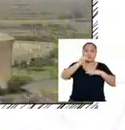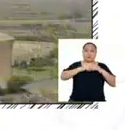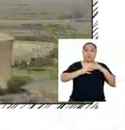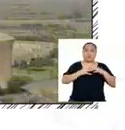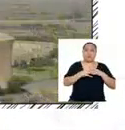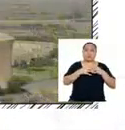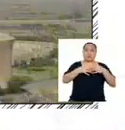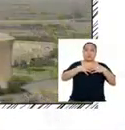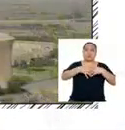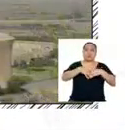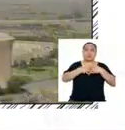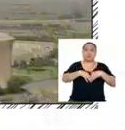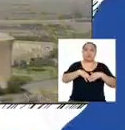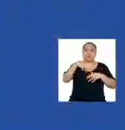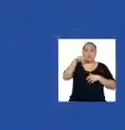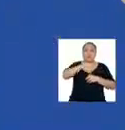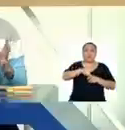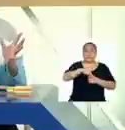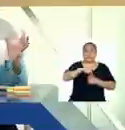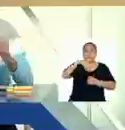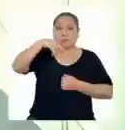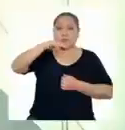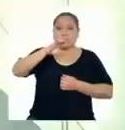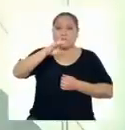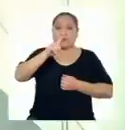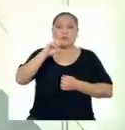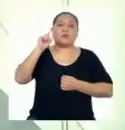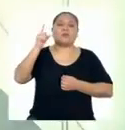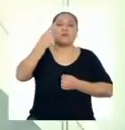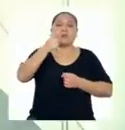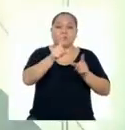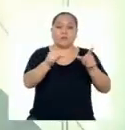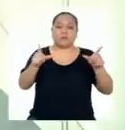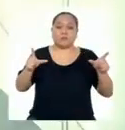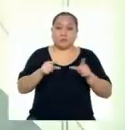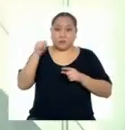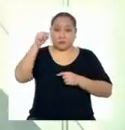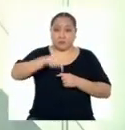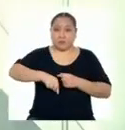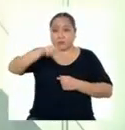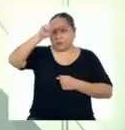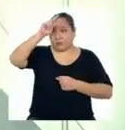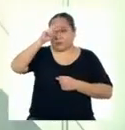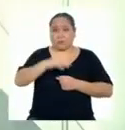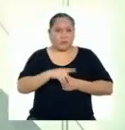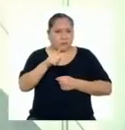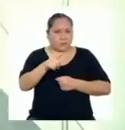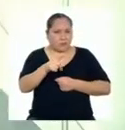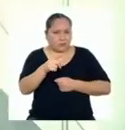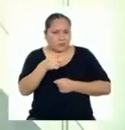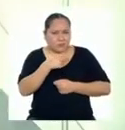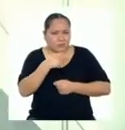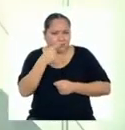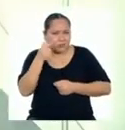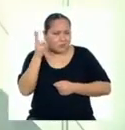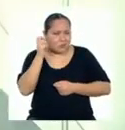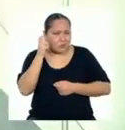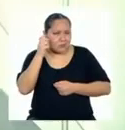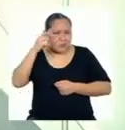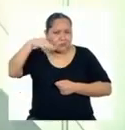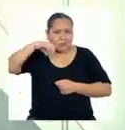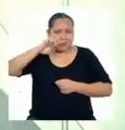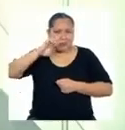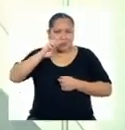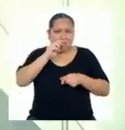científica tecnológica del Perú ¿Qué les pareció el video? ¿Habían escuchado anteriormente sobre la medicina nuclear?